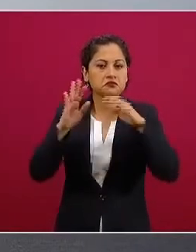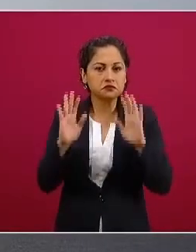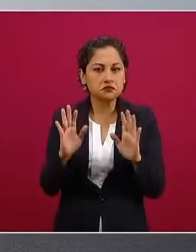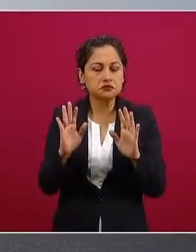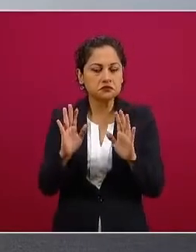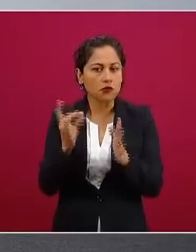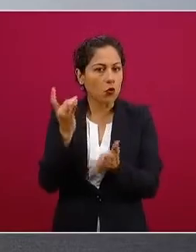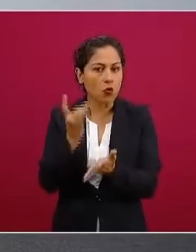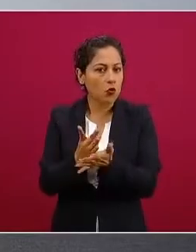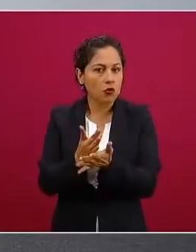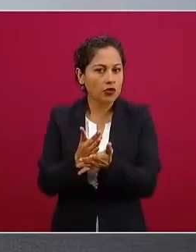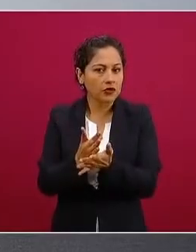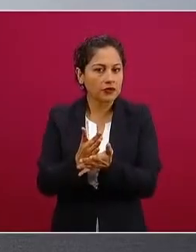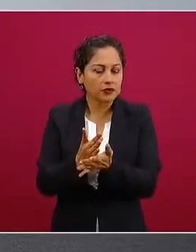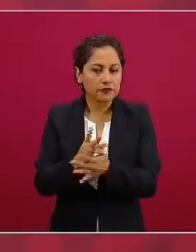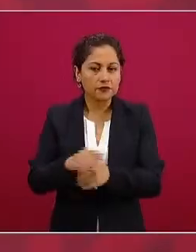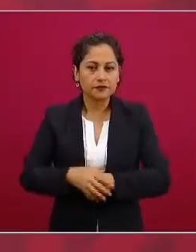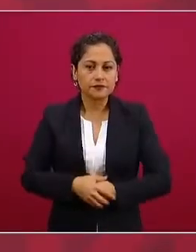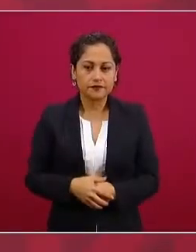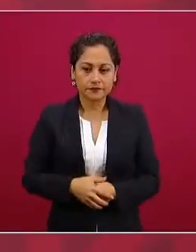estoy hablando de